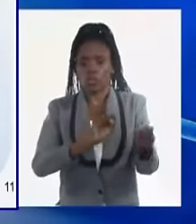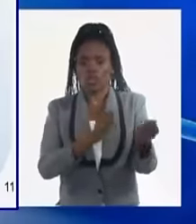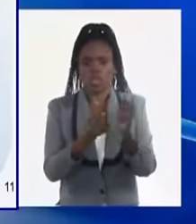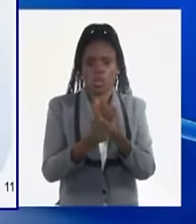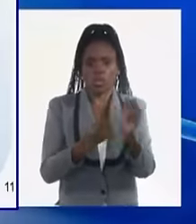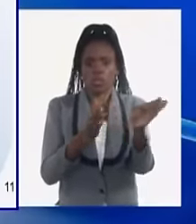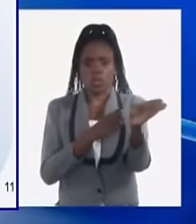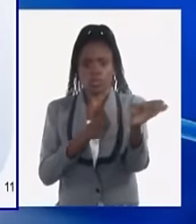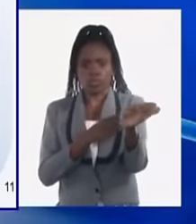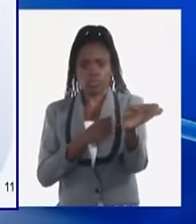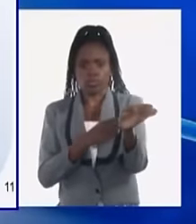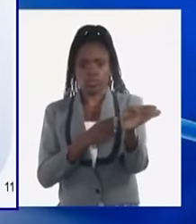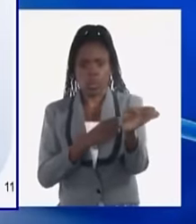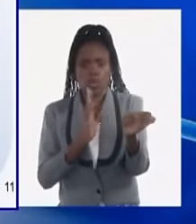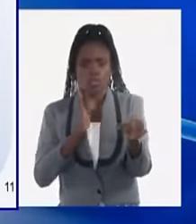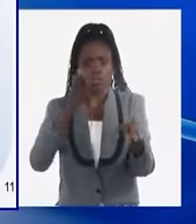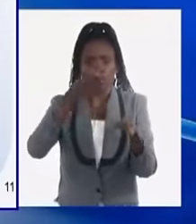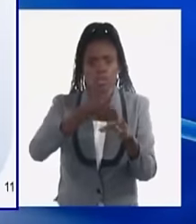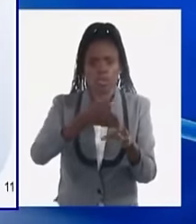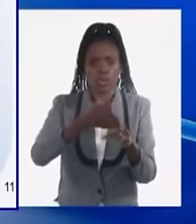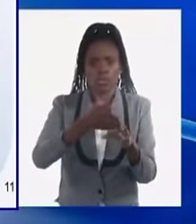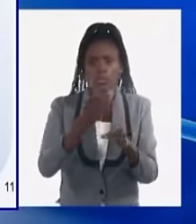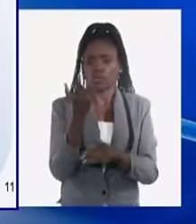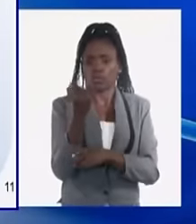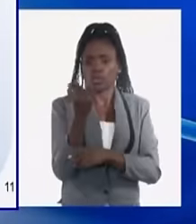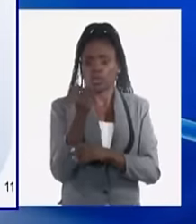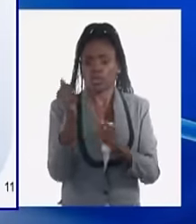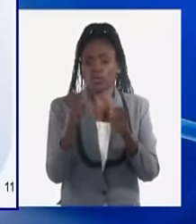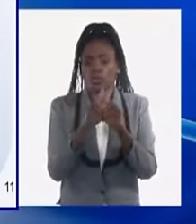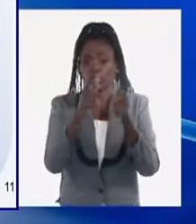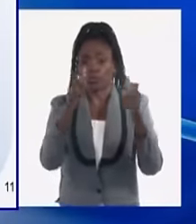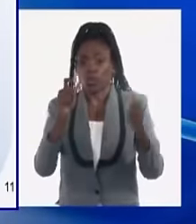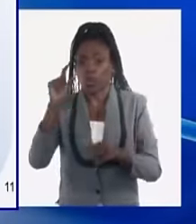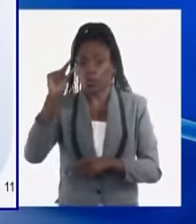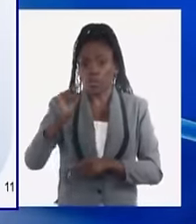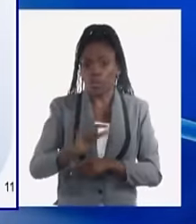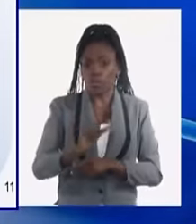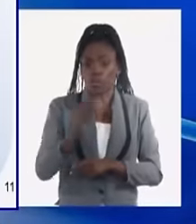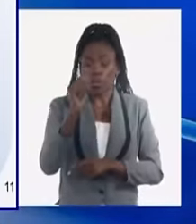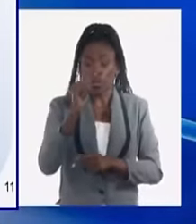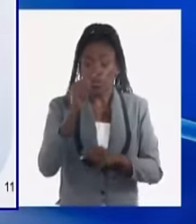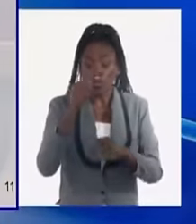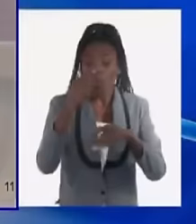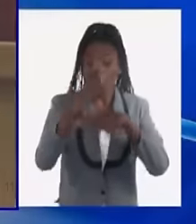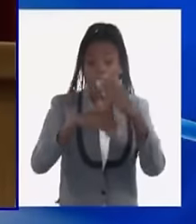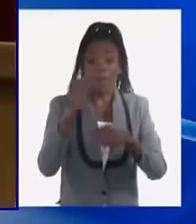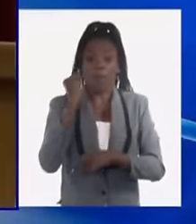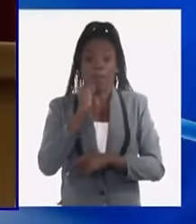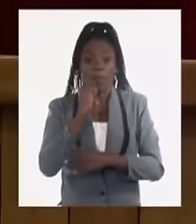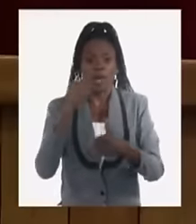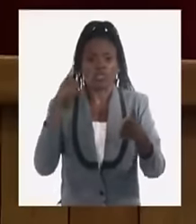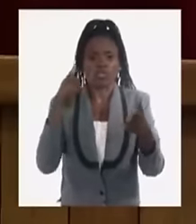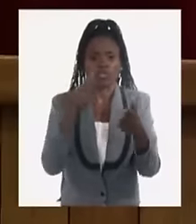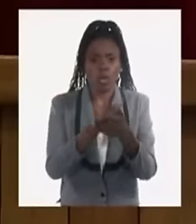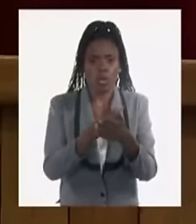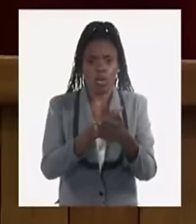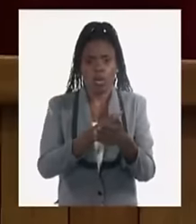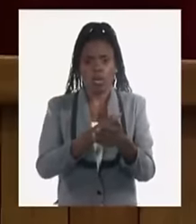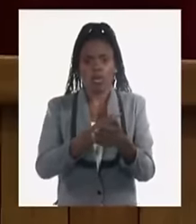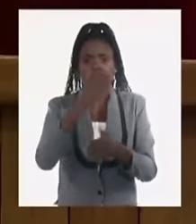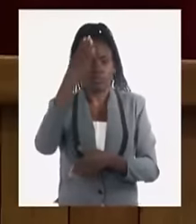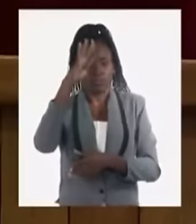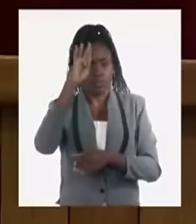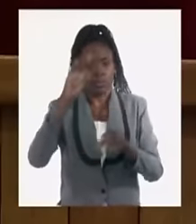directos e indirectos de los precios mayoristas y minoristas, una de las cuestiones que más impacta en las